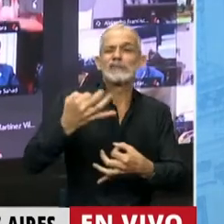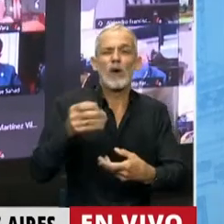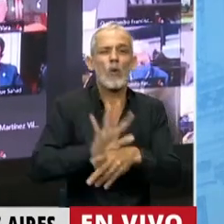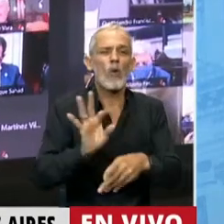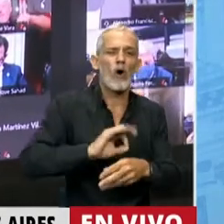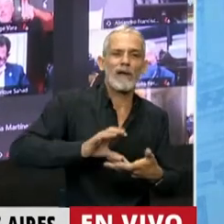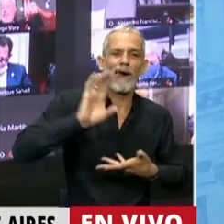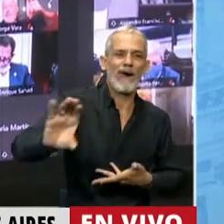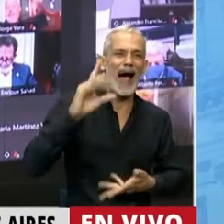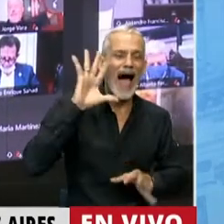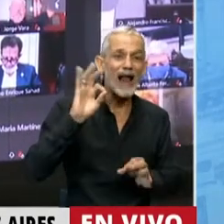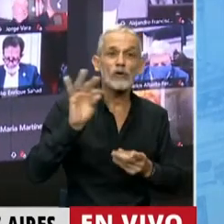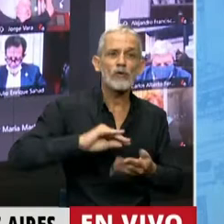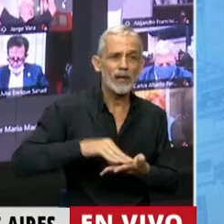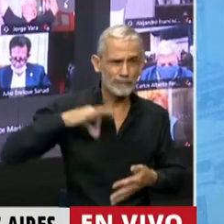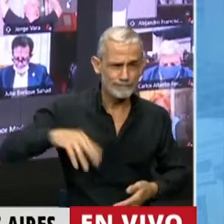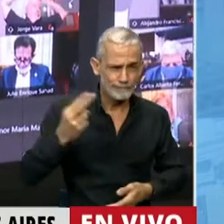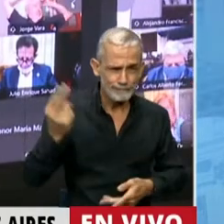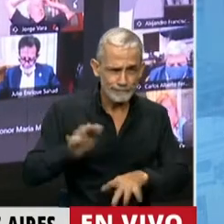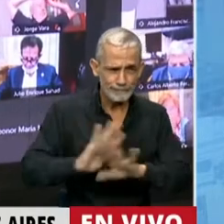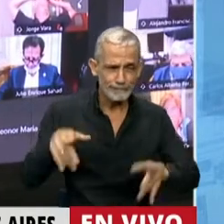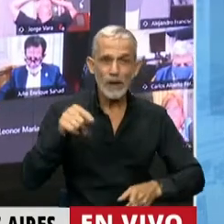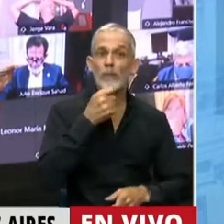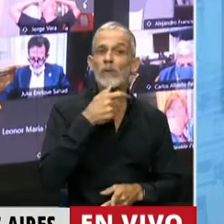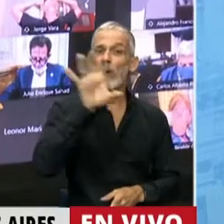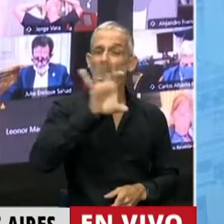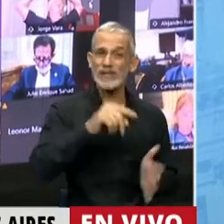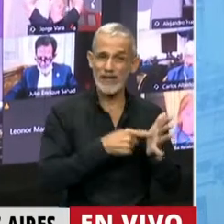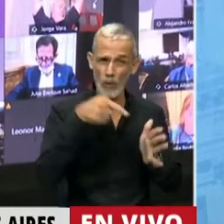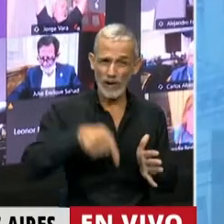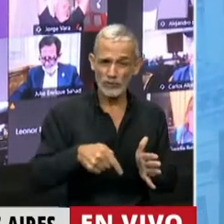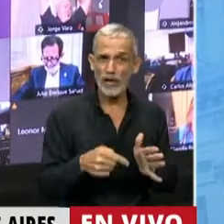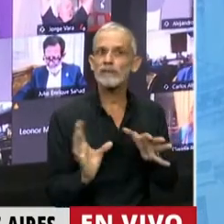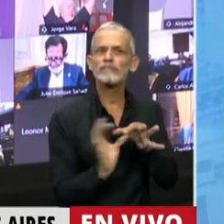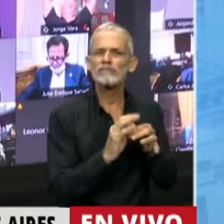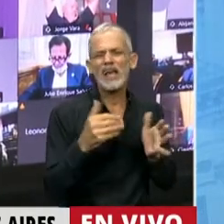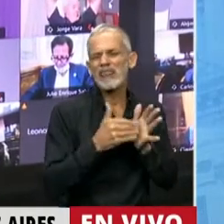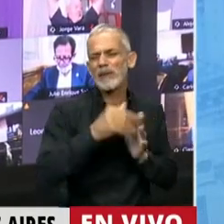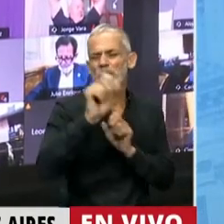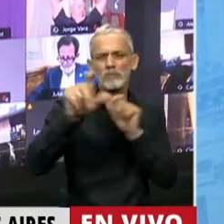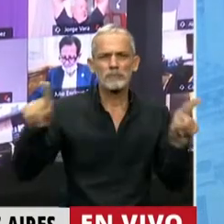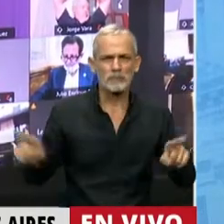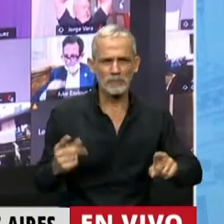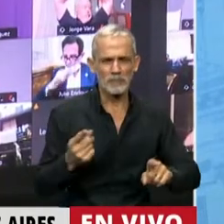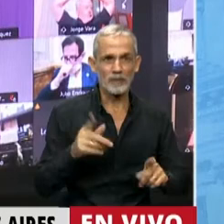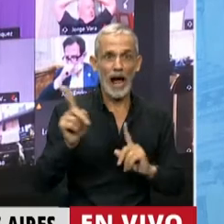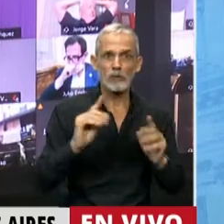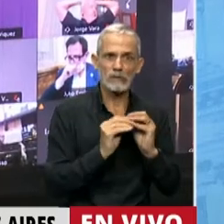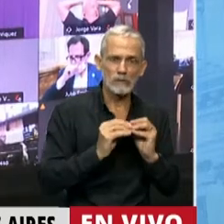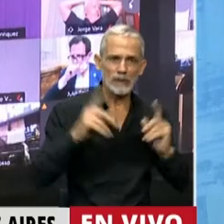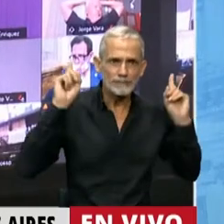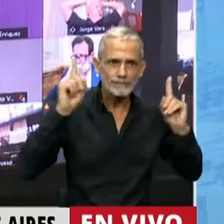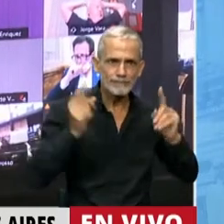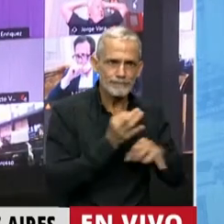resarcimiento, sido sobre la base de una precarización total. Tenemos en la provincia de Buenos Aires, depende del distrito, pero hay compañeros del Piedra que están trabajando, dando